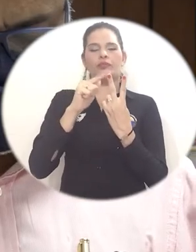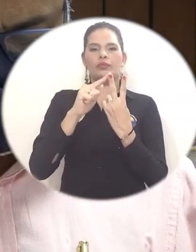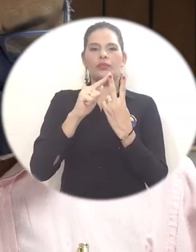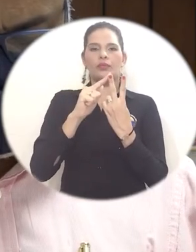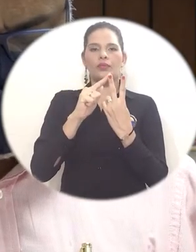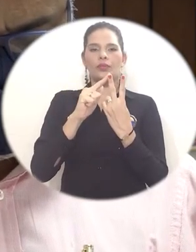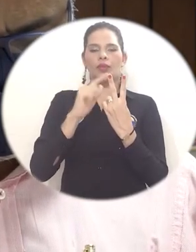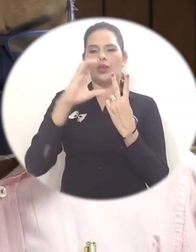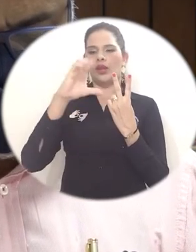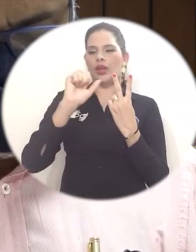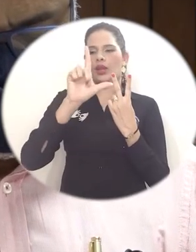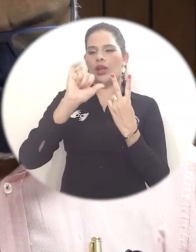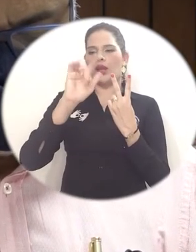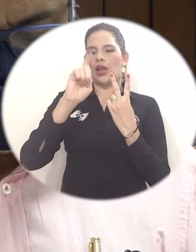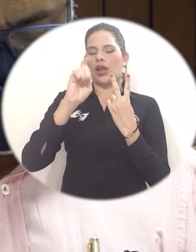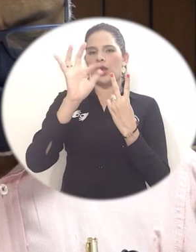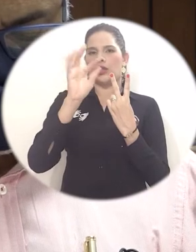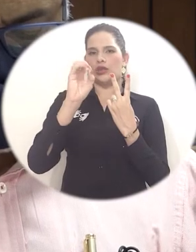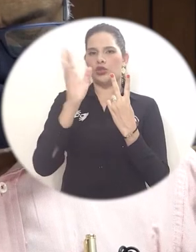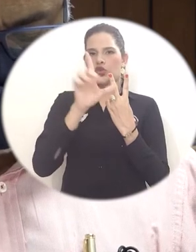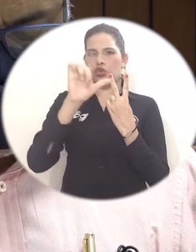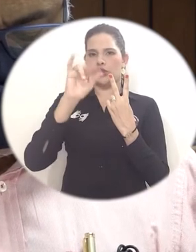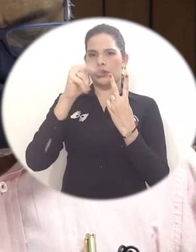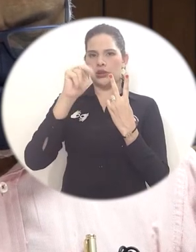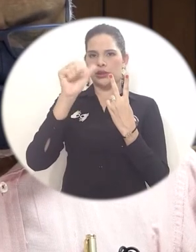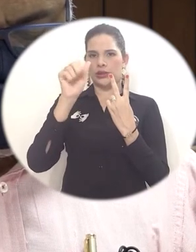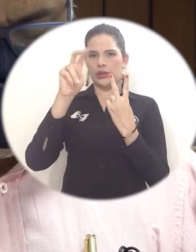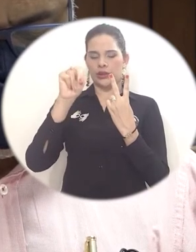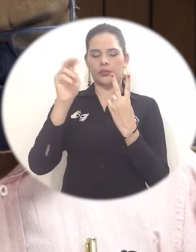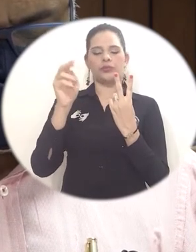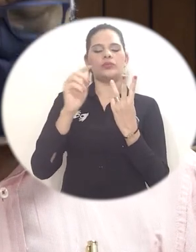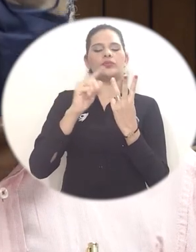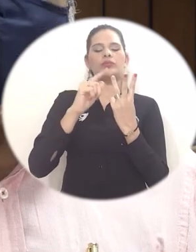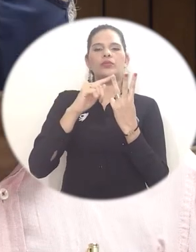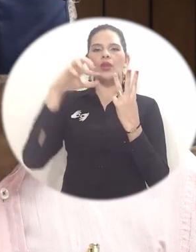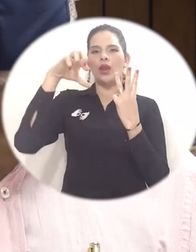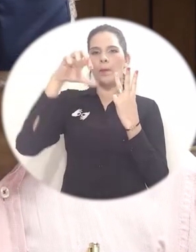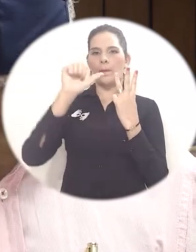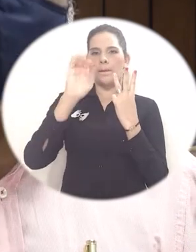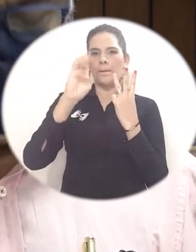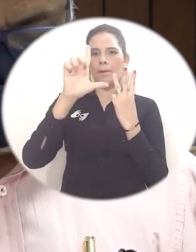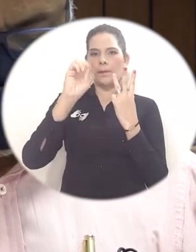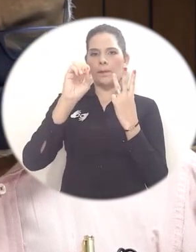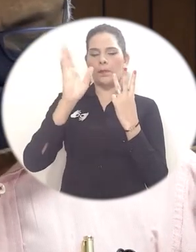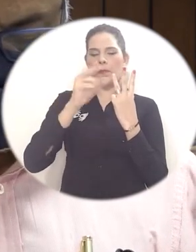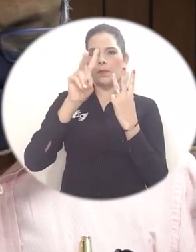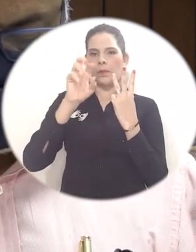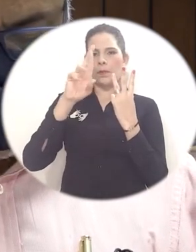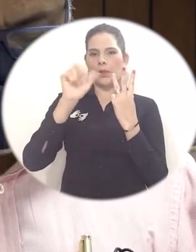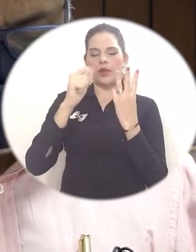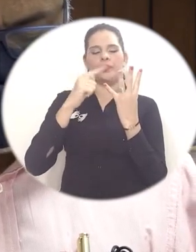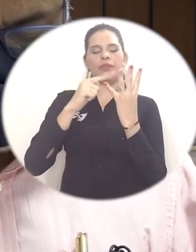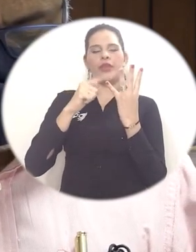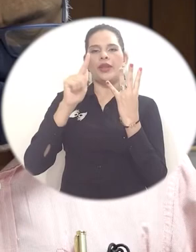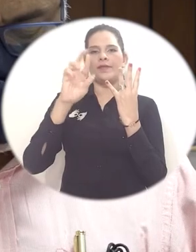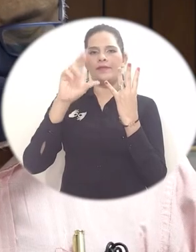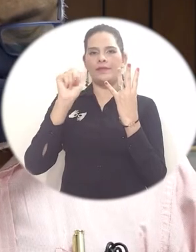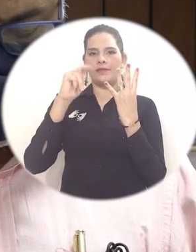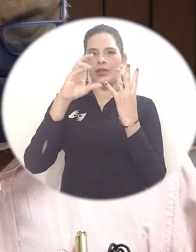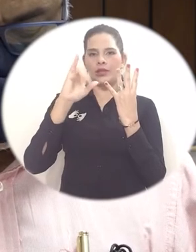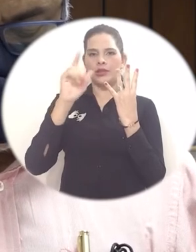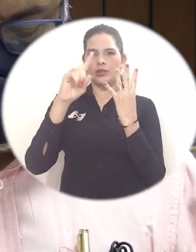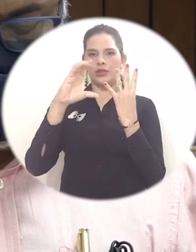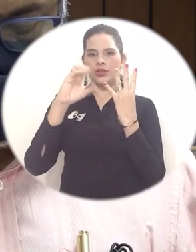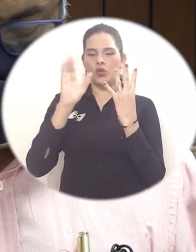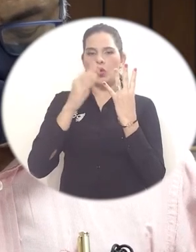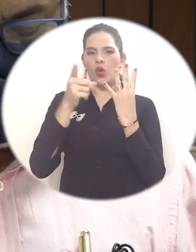Rodolfo Sosa Gómez, el doctor Calisto Liñán Felipe, el doctor Pablo Vera